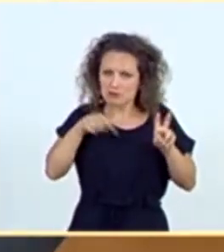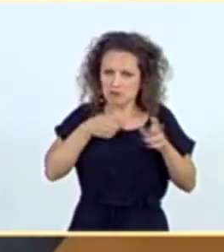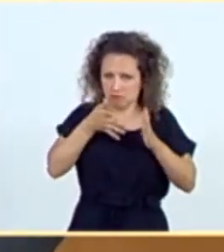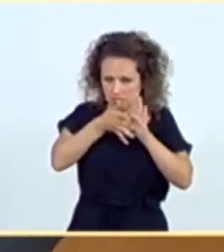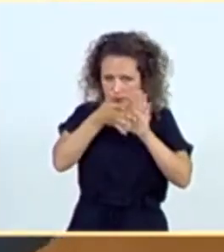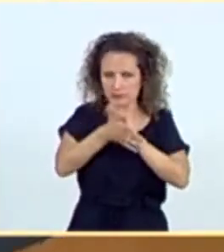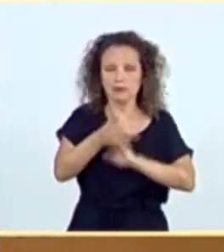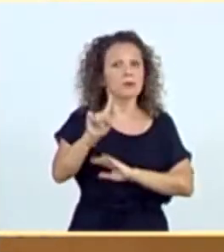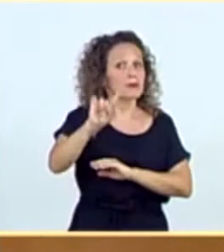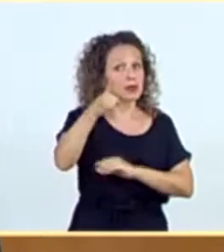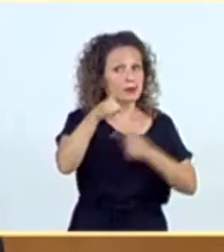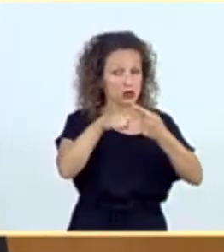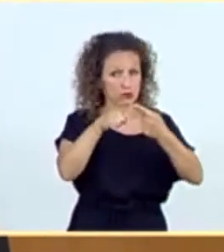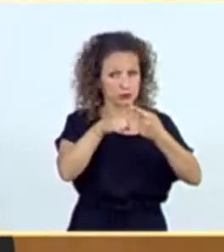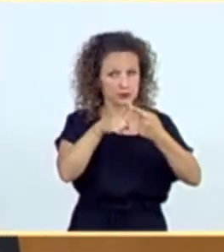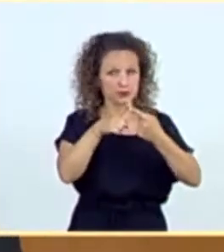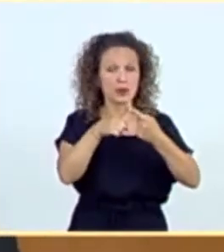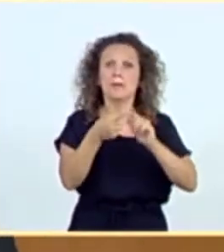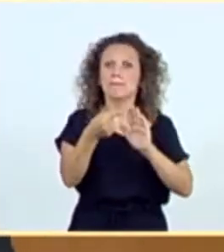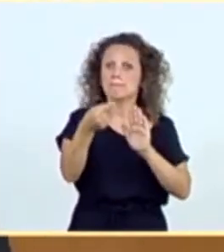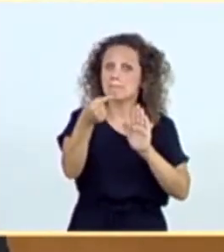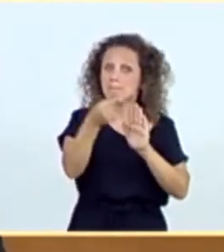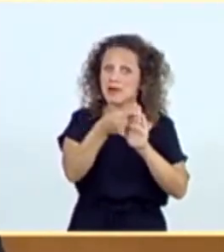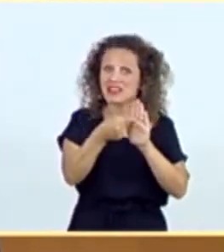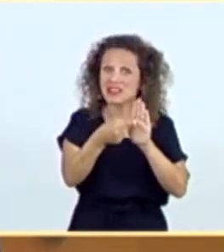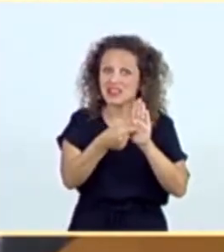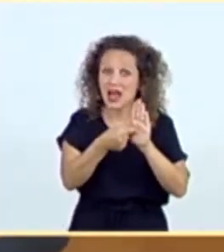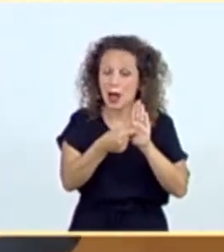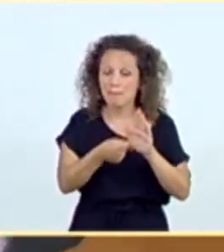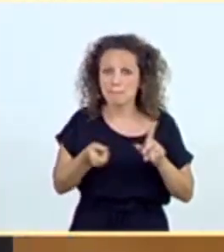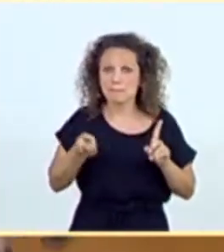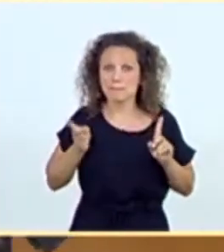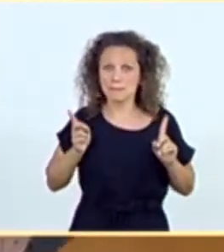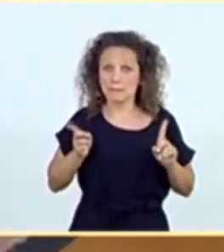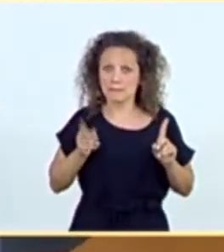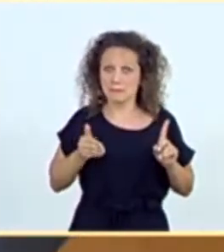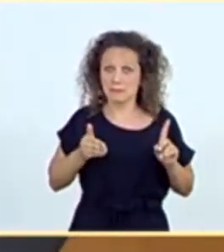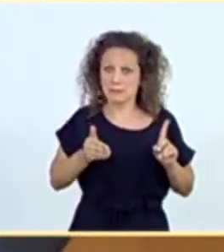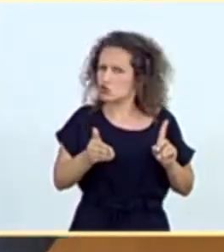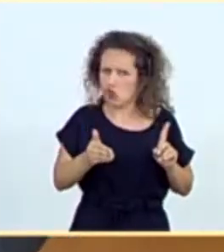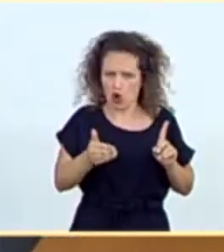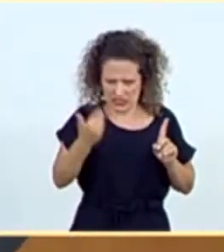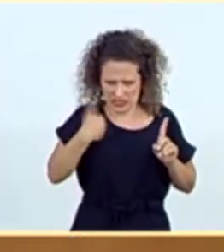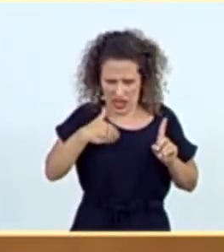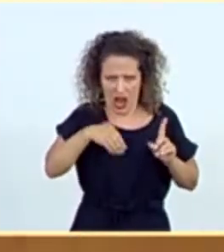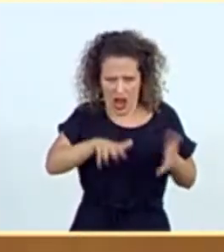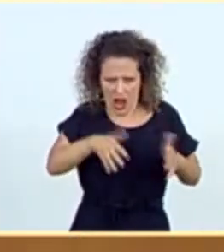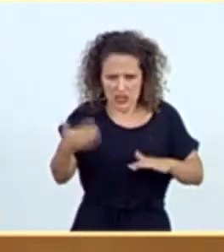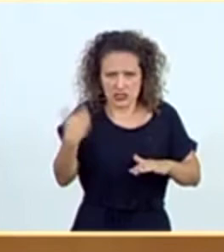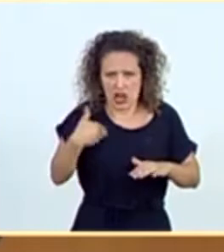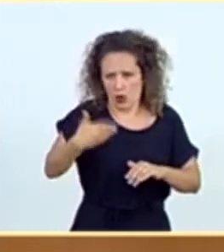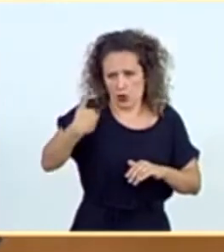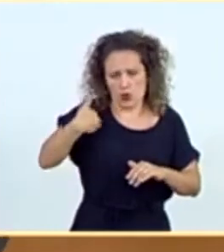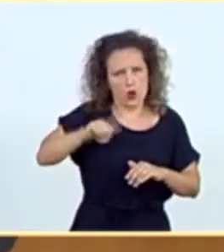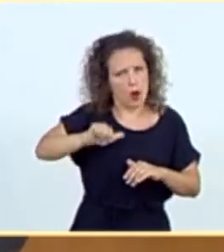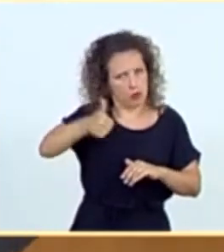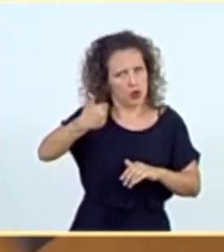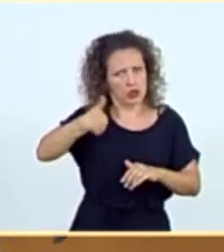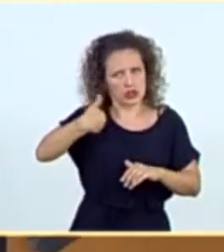parece. Primeramente, recordando que no son medidas que estén previstas, sino que están ya en vigor y están aprobadas desde el principio